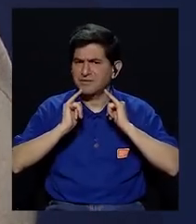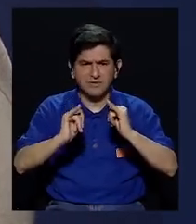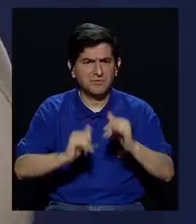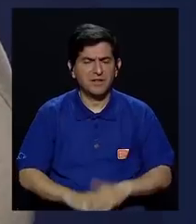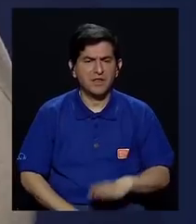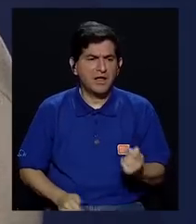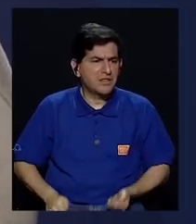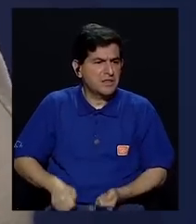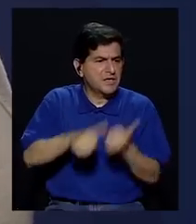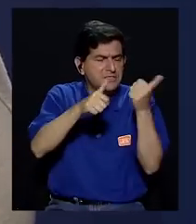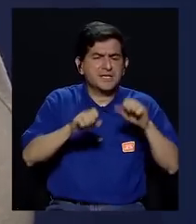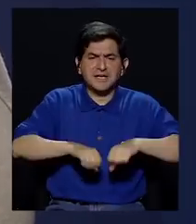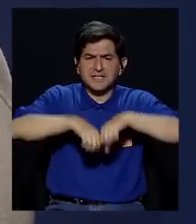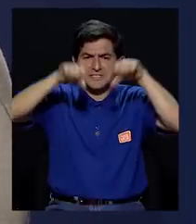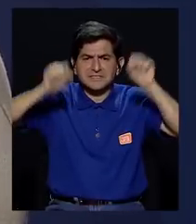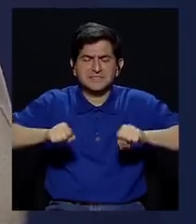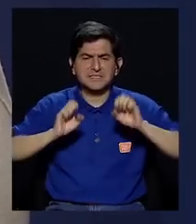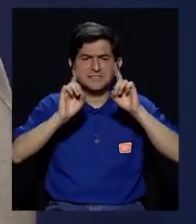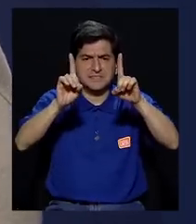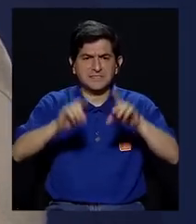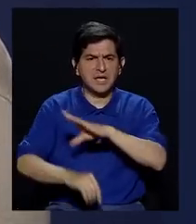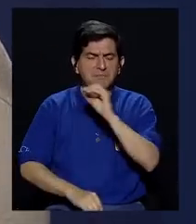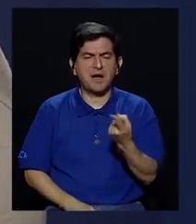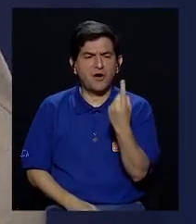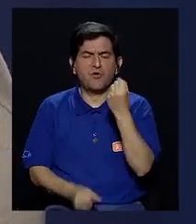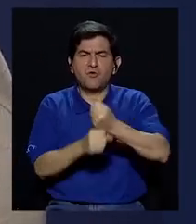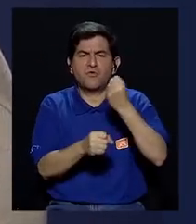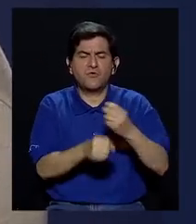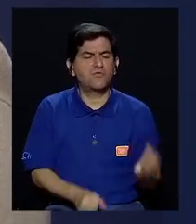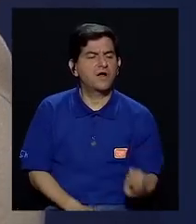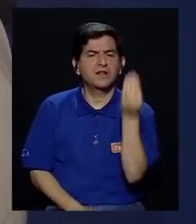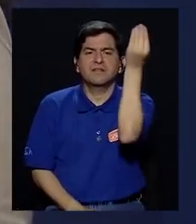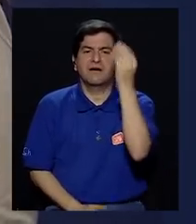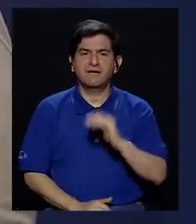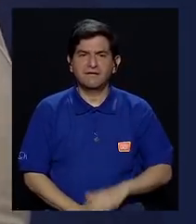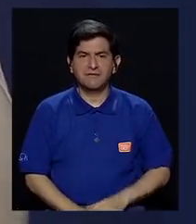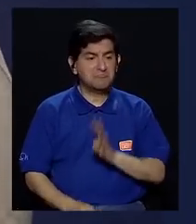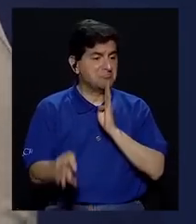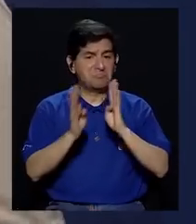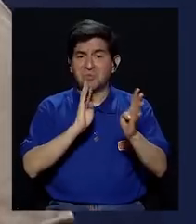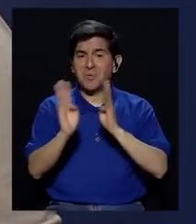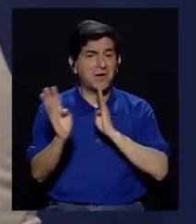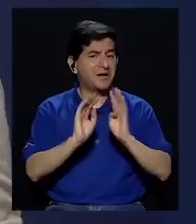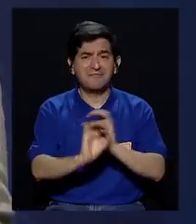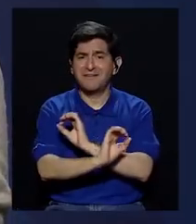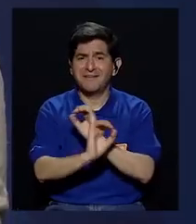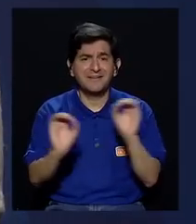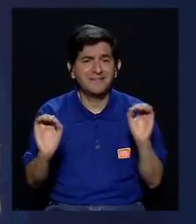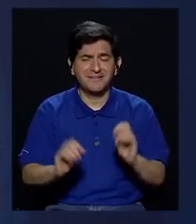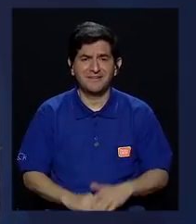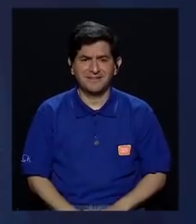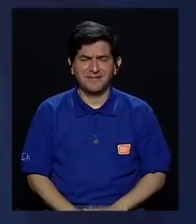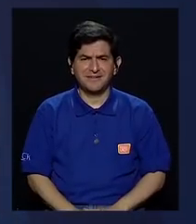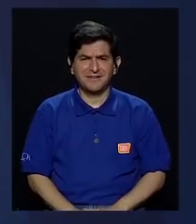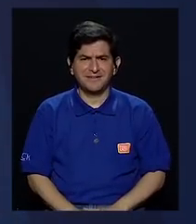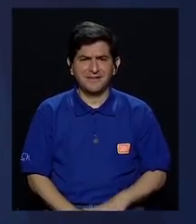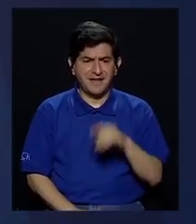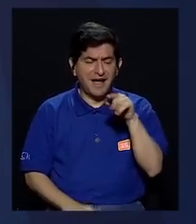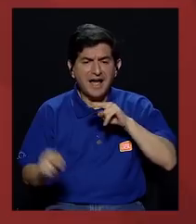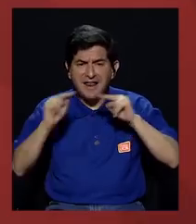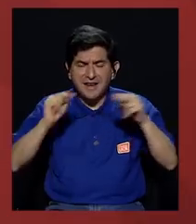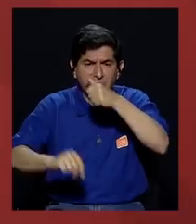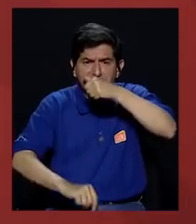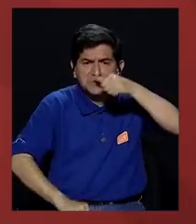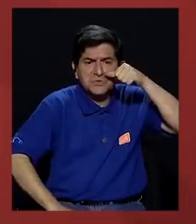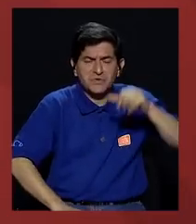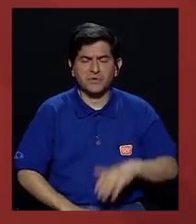la expulsión del sistema educativo, no hablan del desempleo en la juventud, no hablan de las maras y el